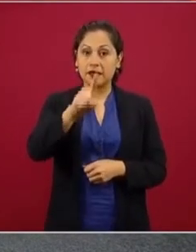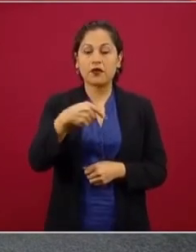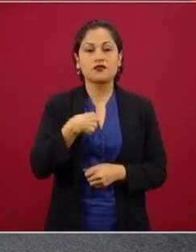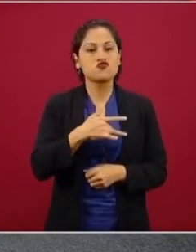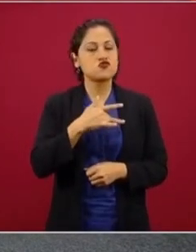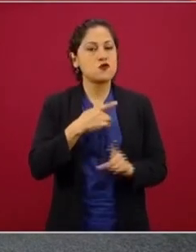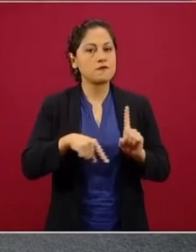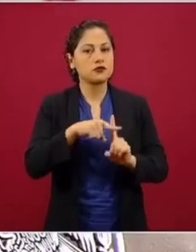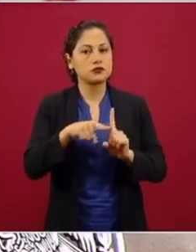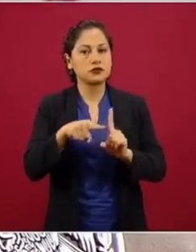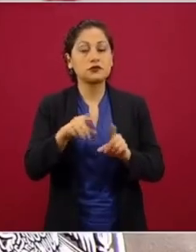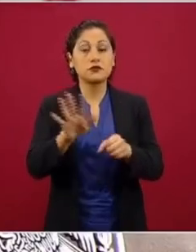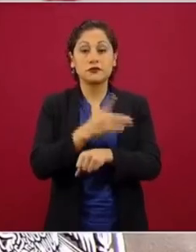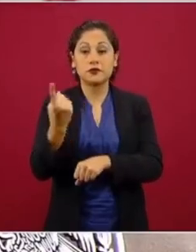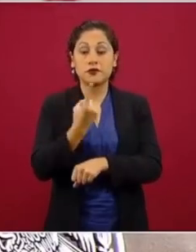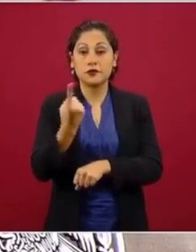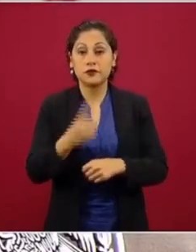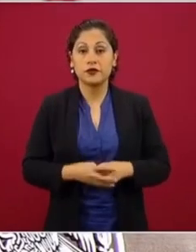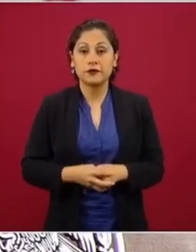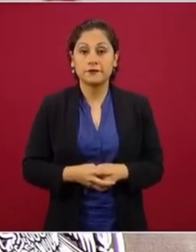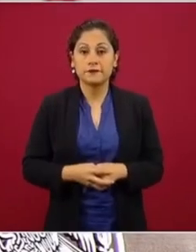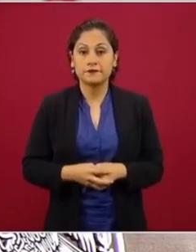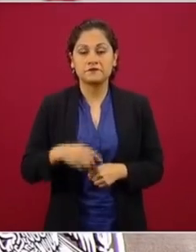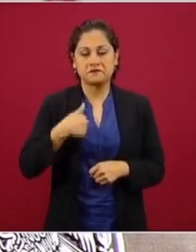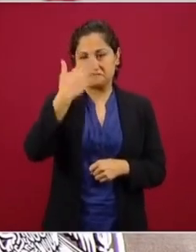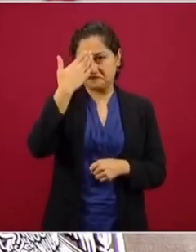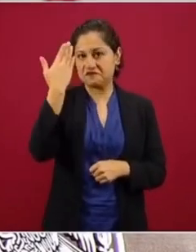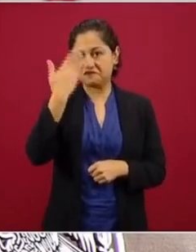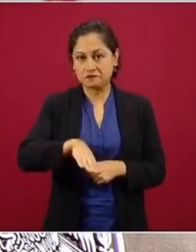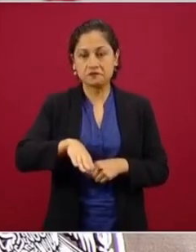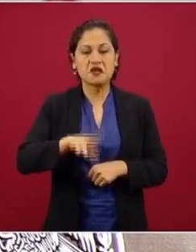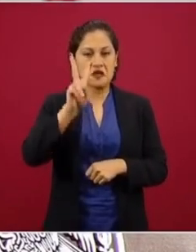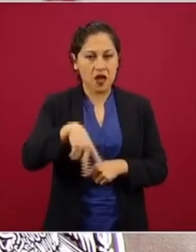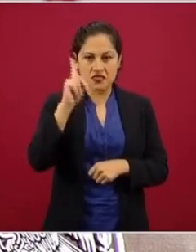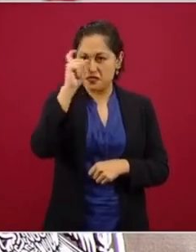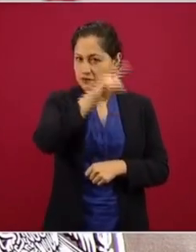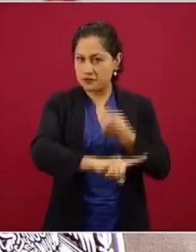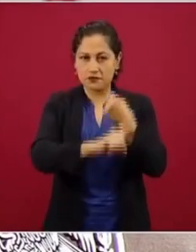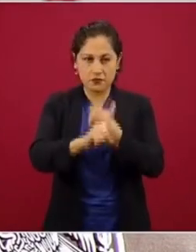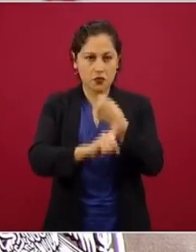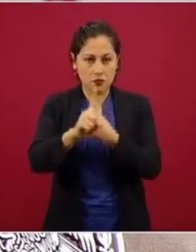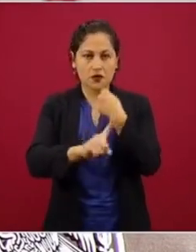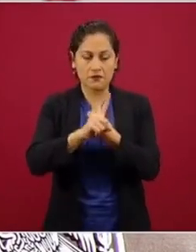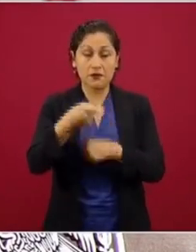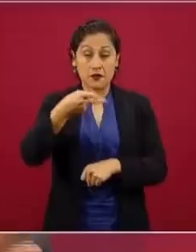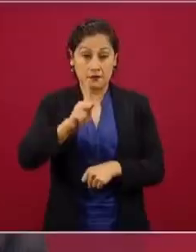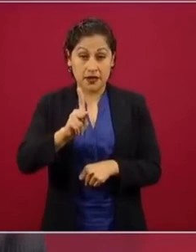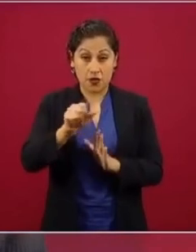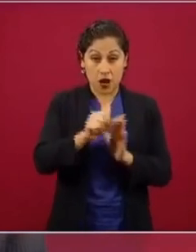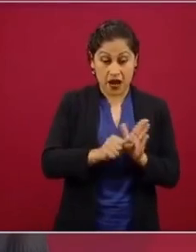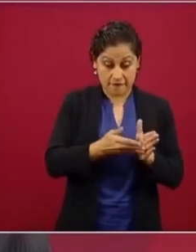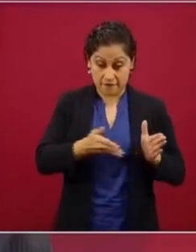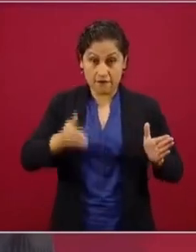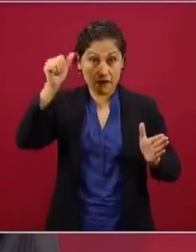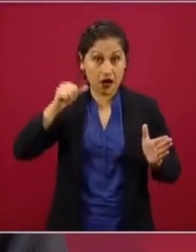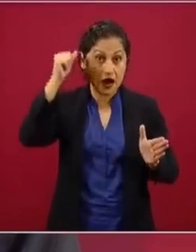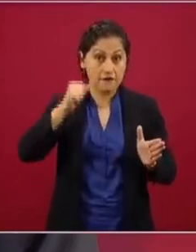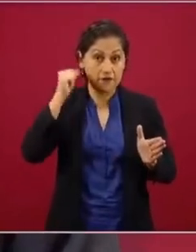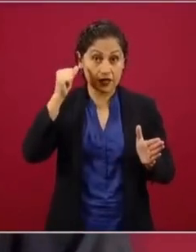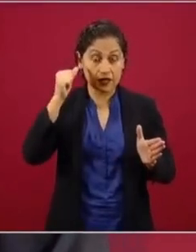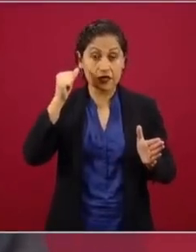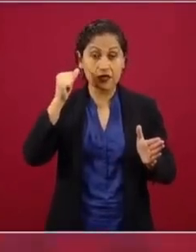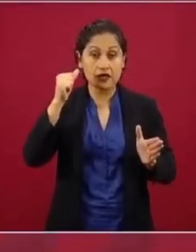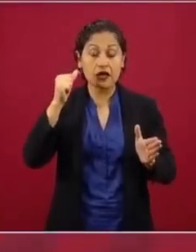el conocer que a pesar de la crisis, en el peor mes, en abril, las